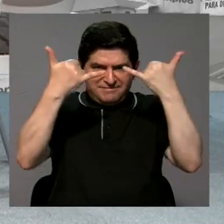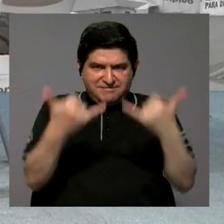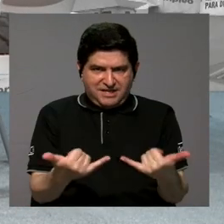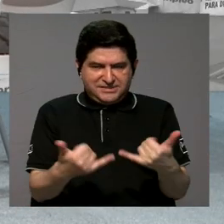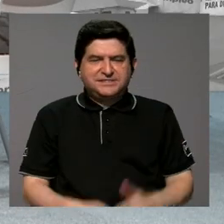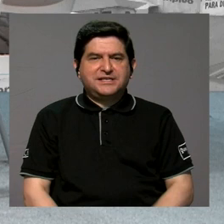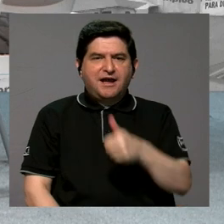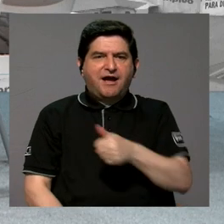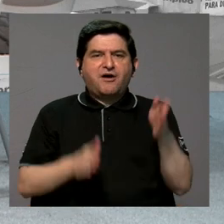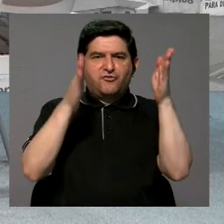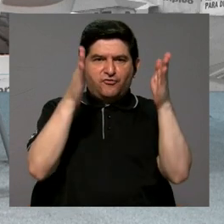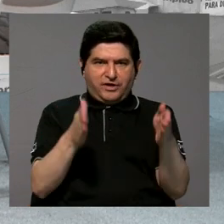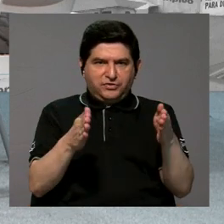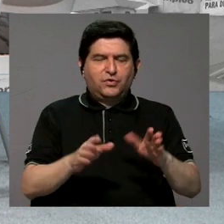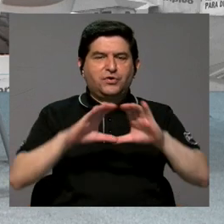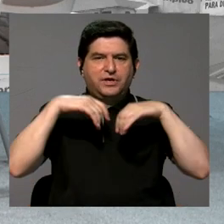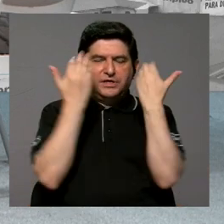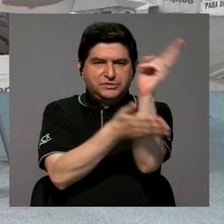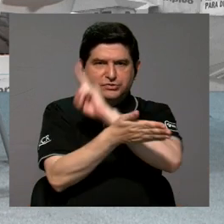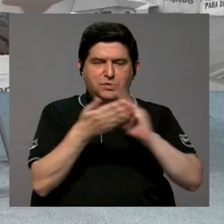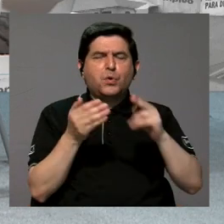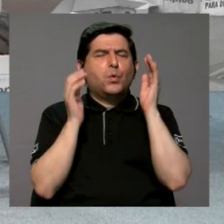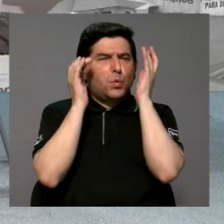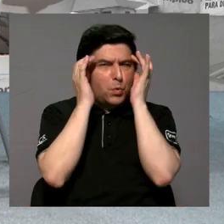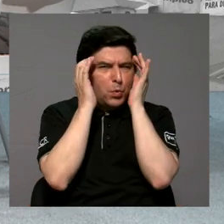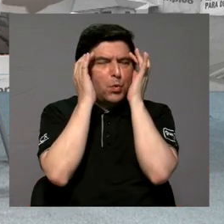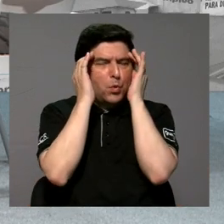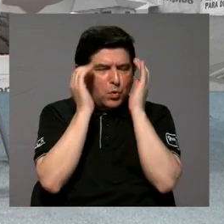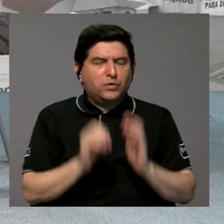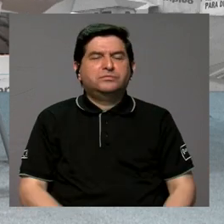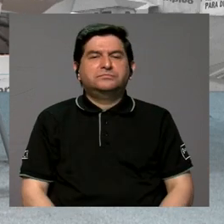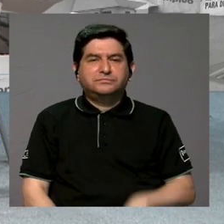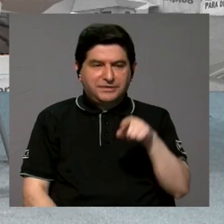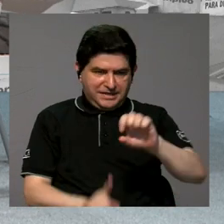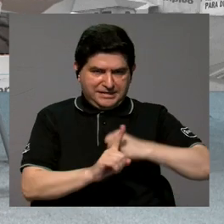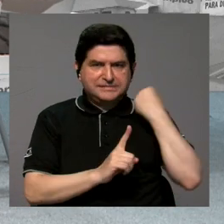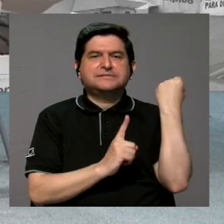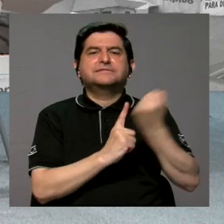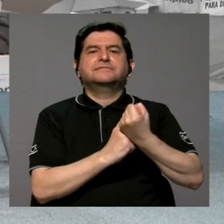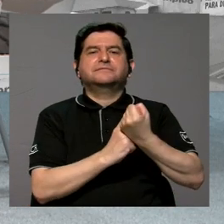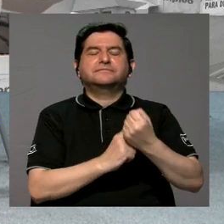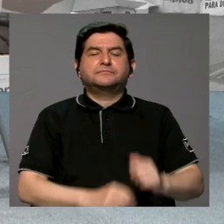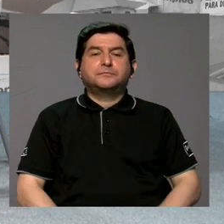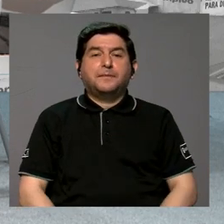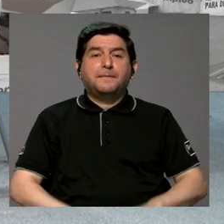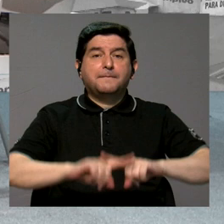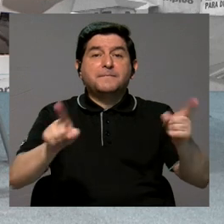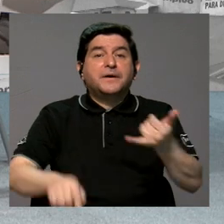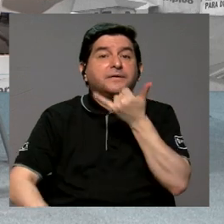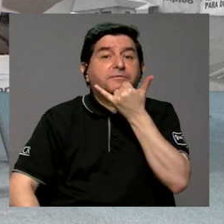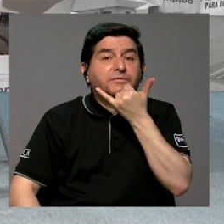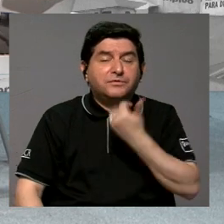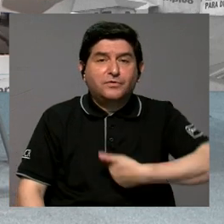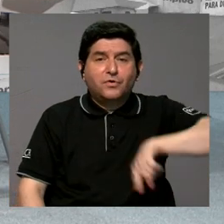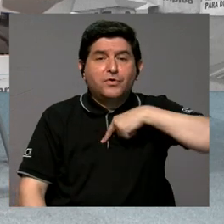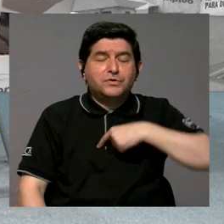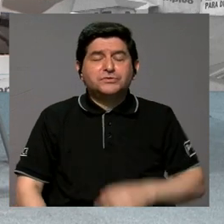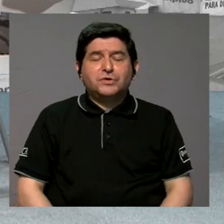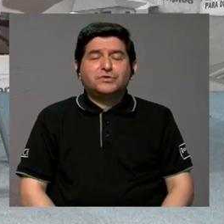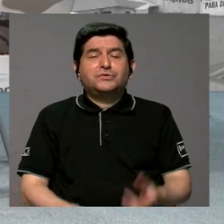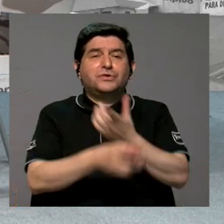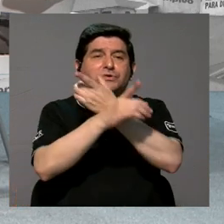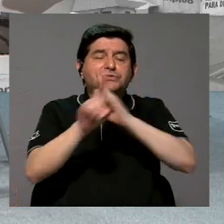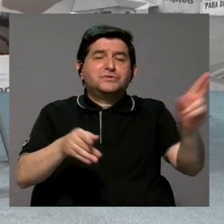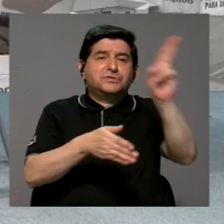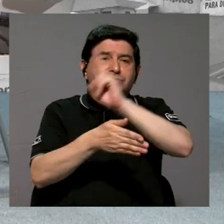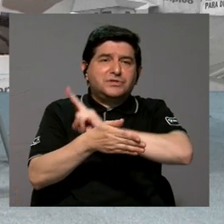rectores y habían consejos universitarios preocupados precisamente por eso. Lo que sucede es que nos movemos en una democracia